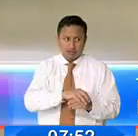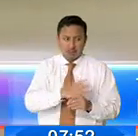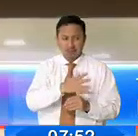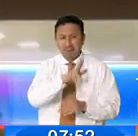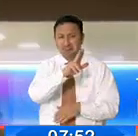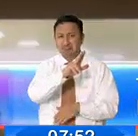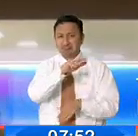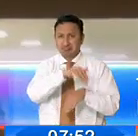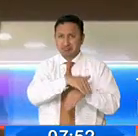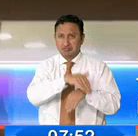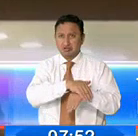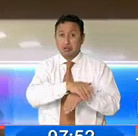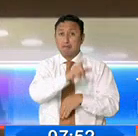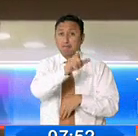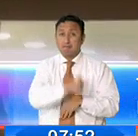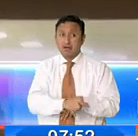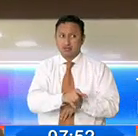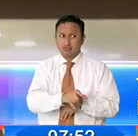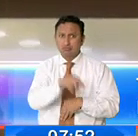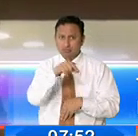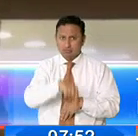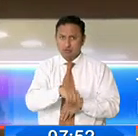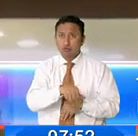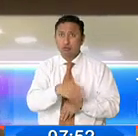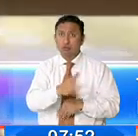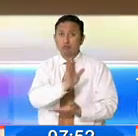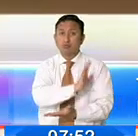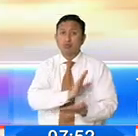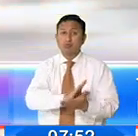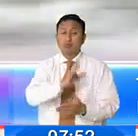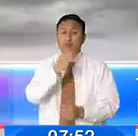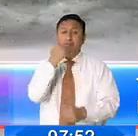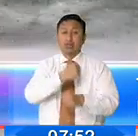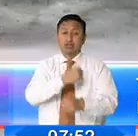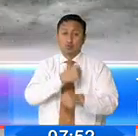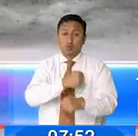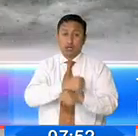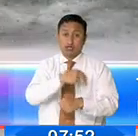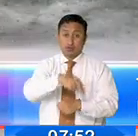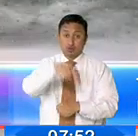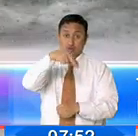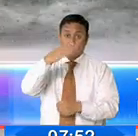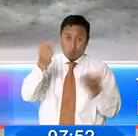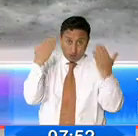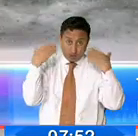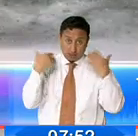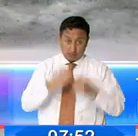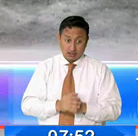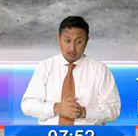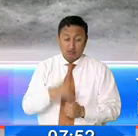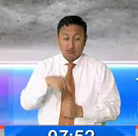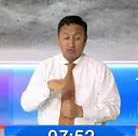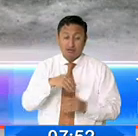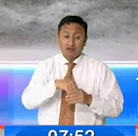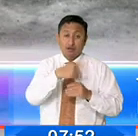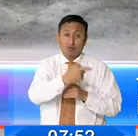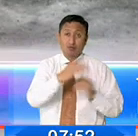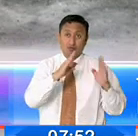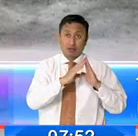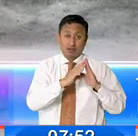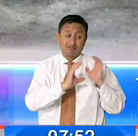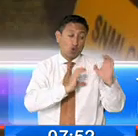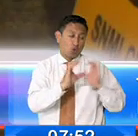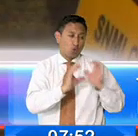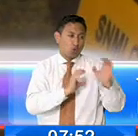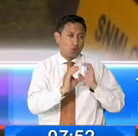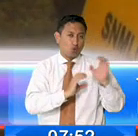15 horas, un ciudadano también fue asesinado en la parroquia Pascuales, norte de Guayaquil, mientras conversaba en los exteriores de su